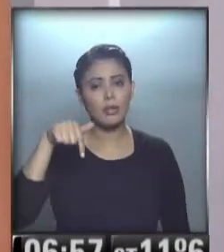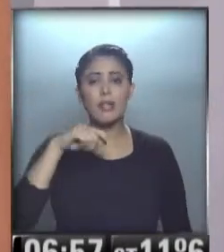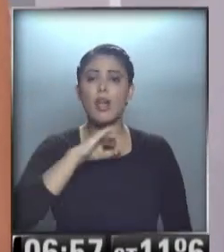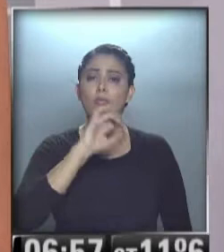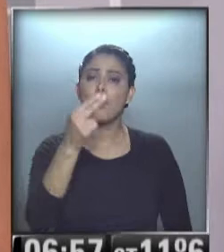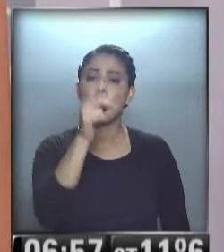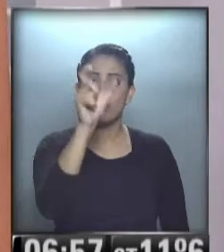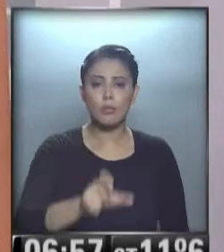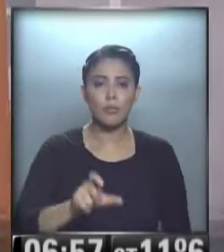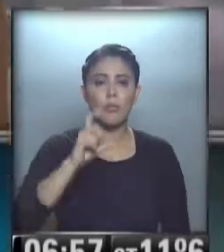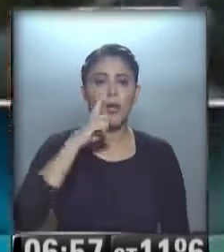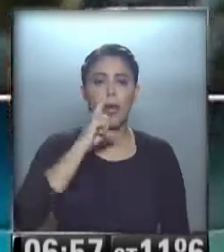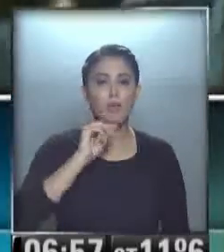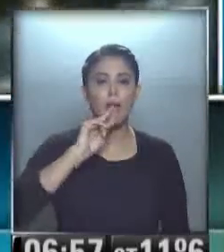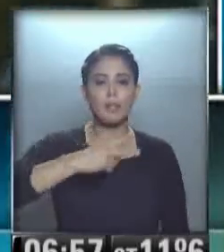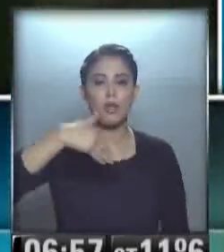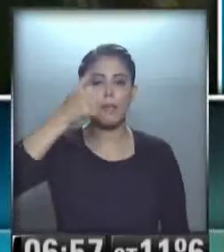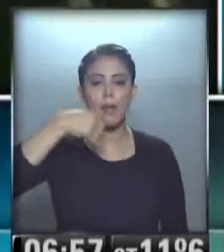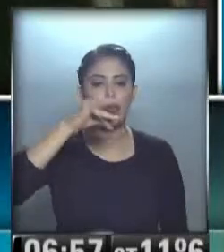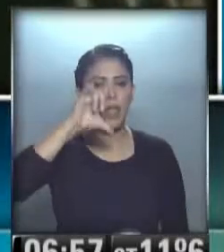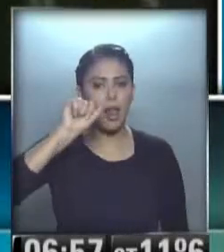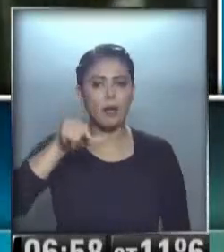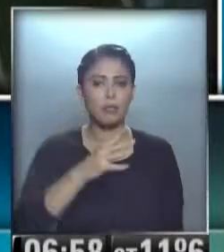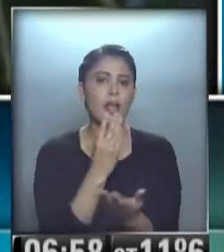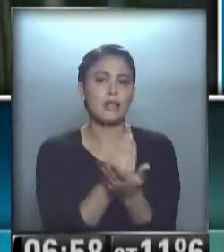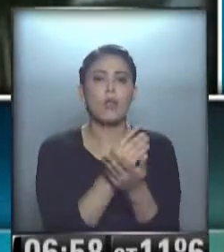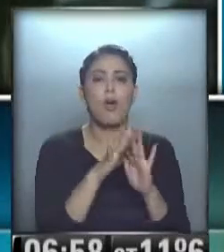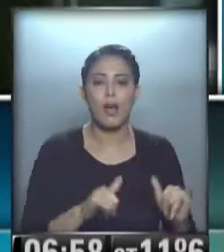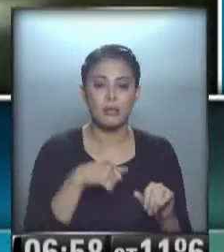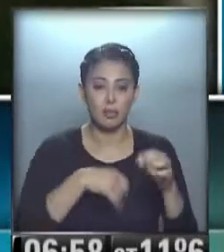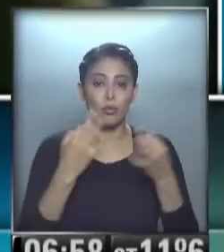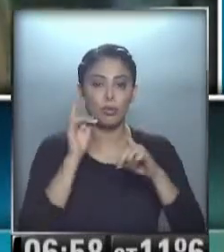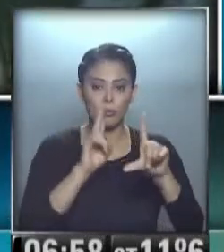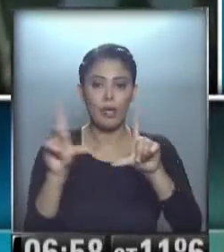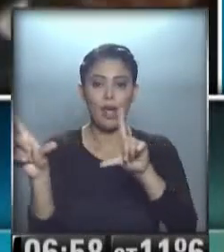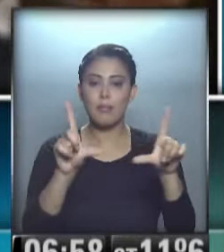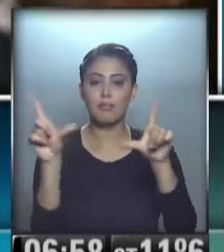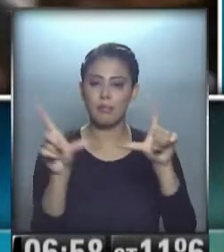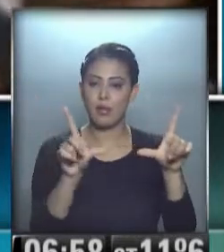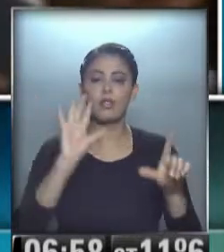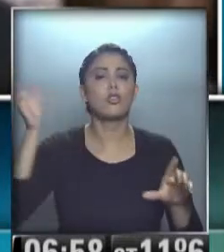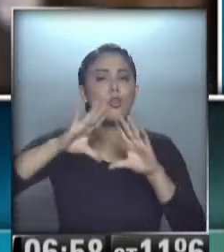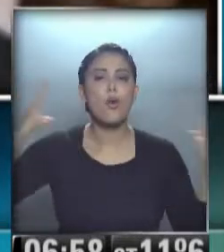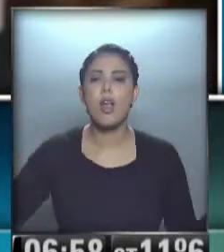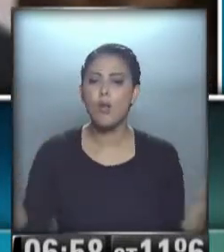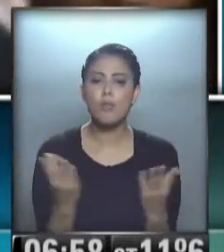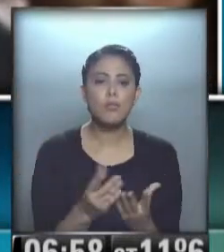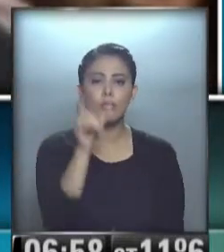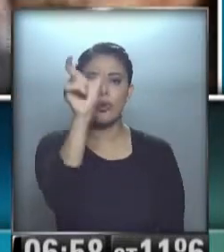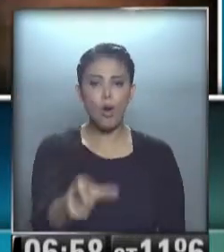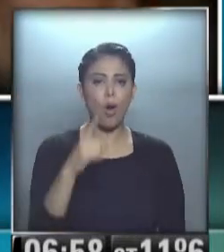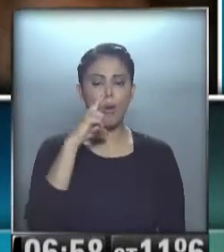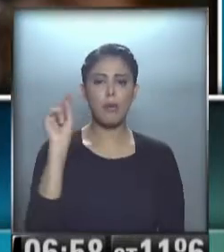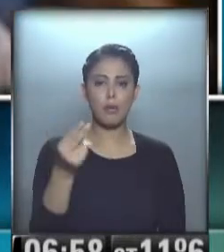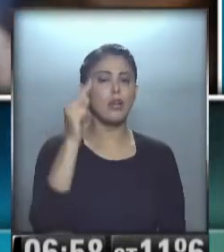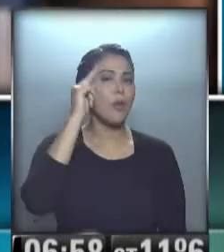muerte de Nelson Mandela, este símbolo de la paz. Aquí estamos viendo las imágenes de lo que significa para el mundo la muerte de este hombre